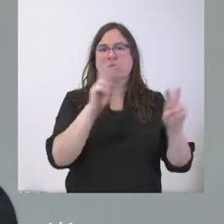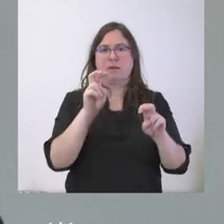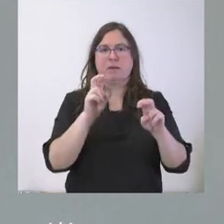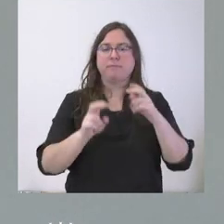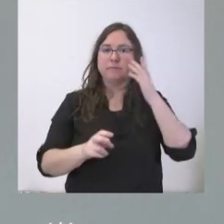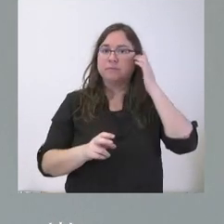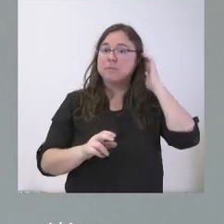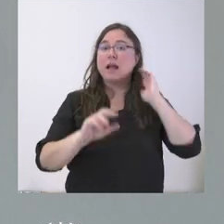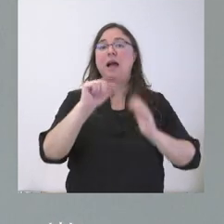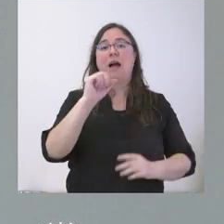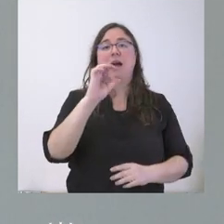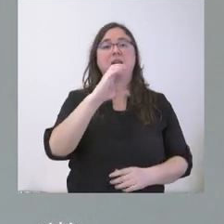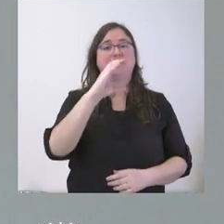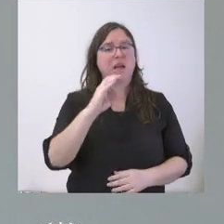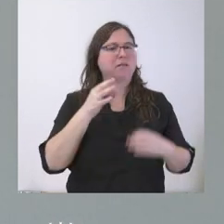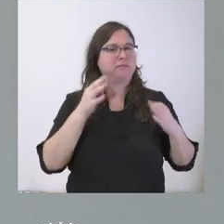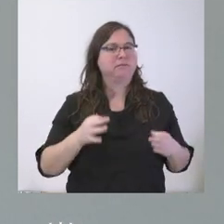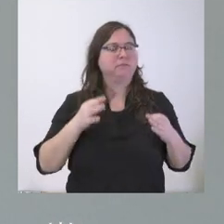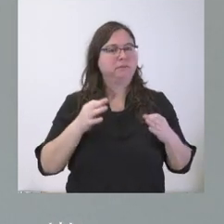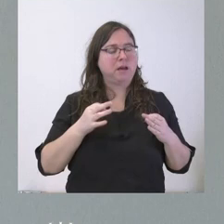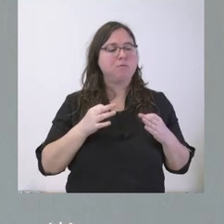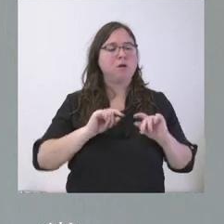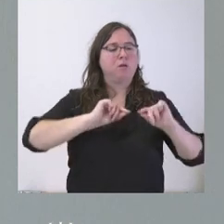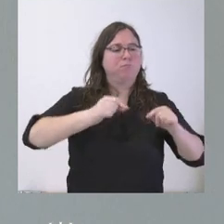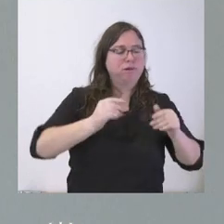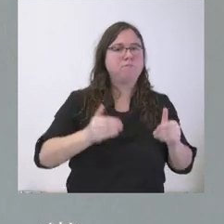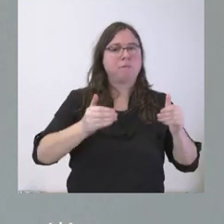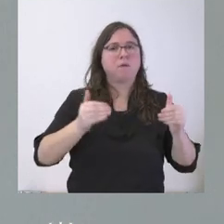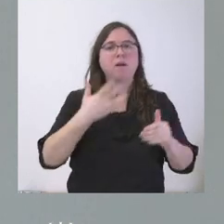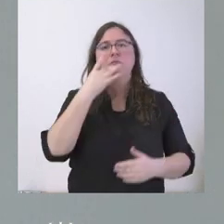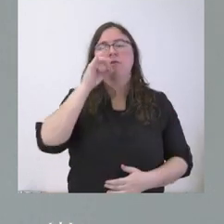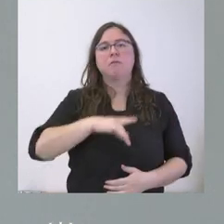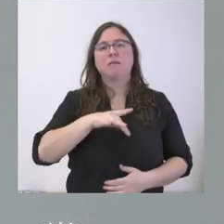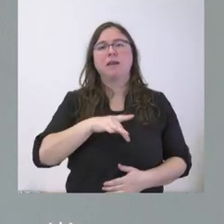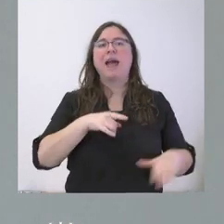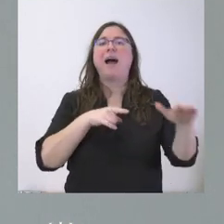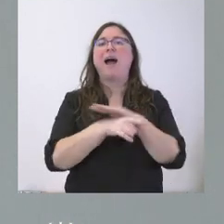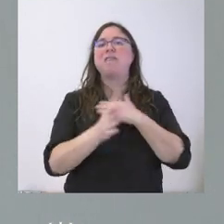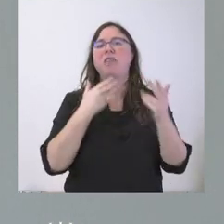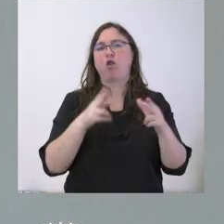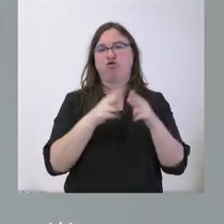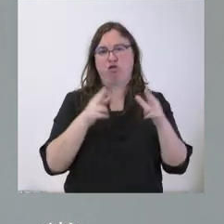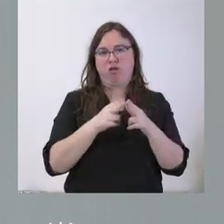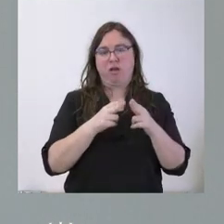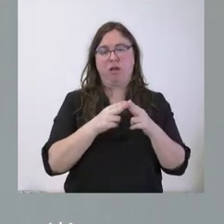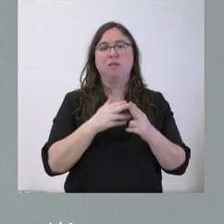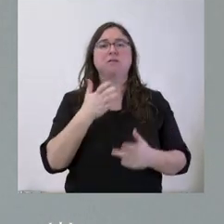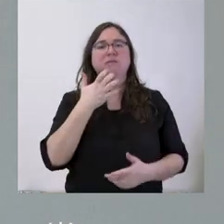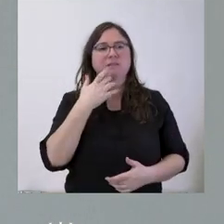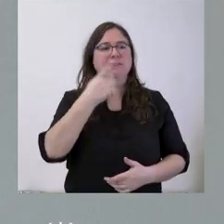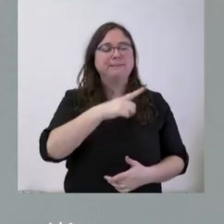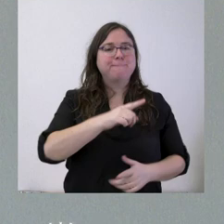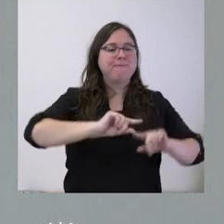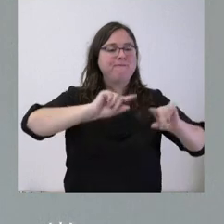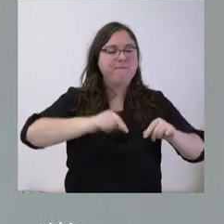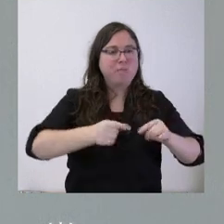El ASAC siempre ha sido firmado y sus ampliaciones por parte de los agentes del diálogo social sin que en esa firma esté